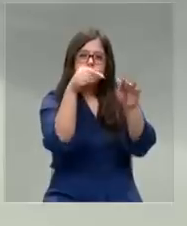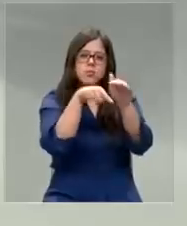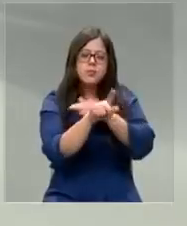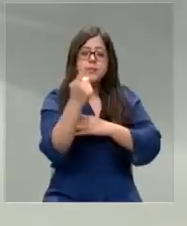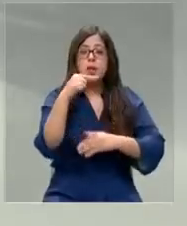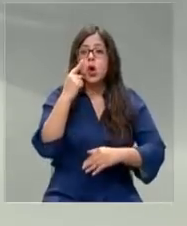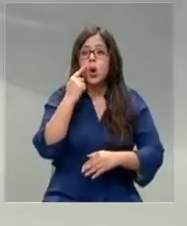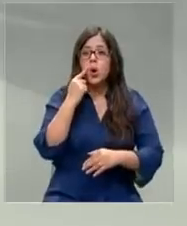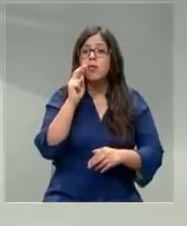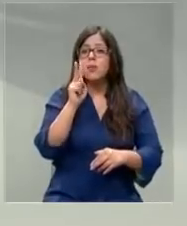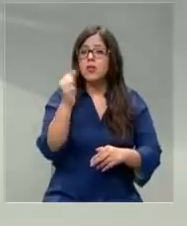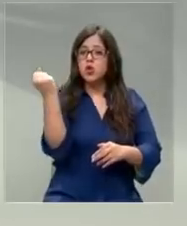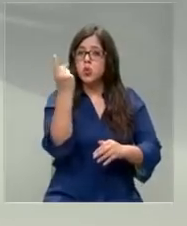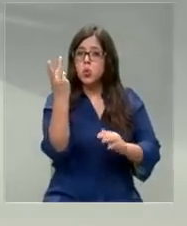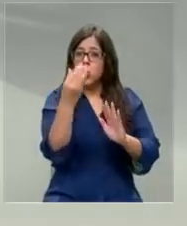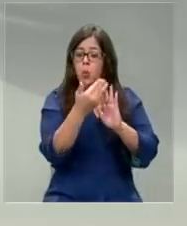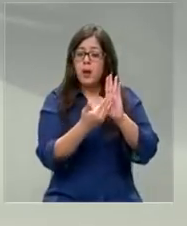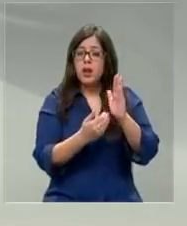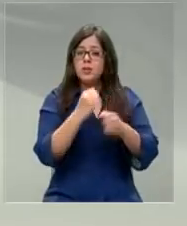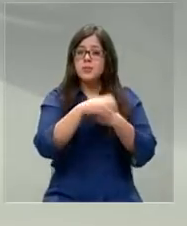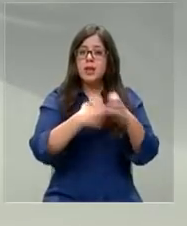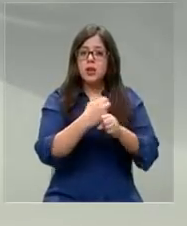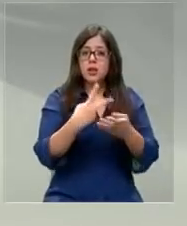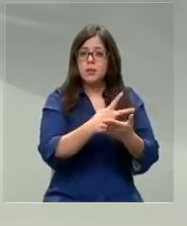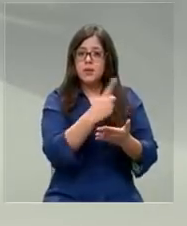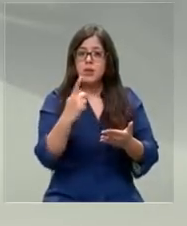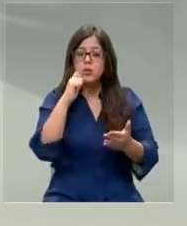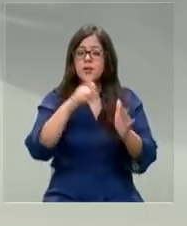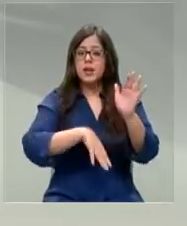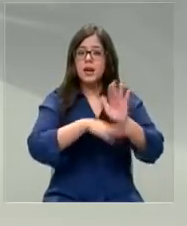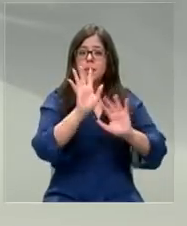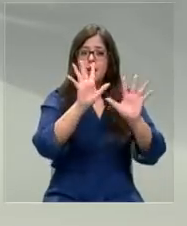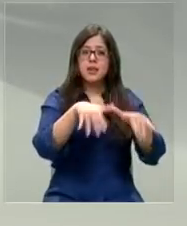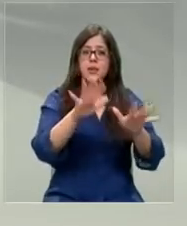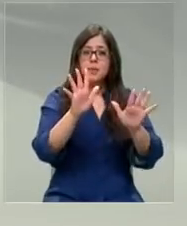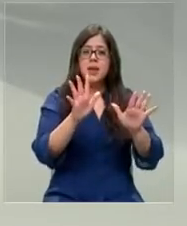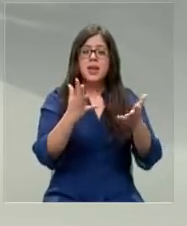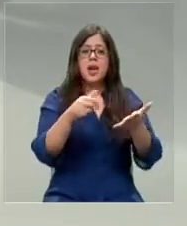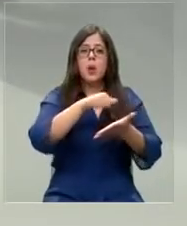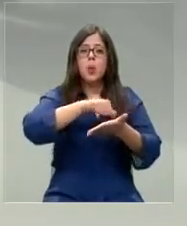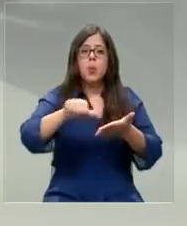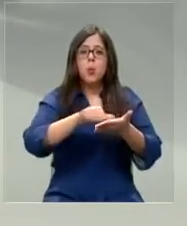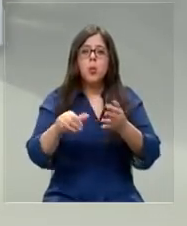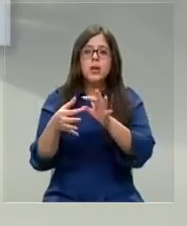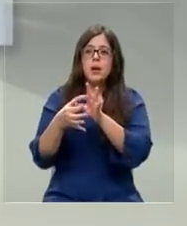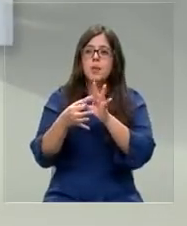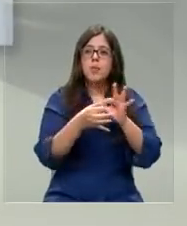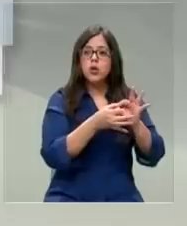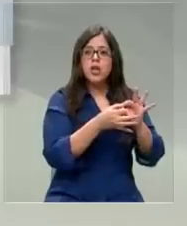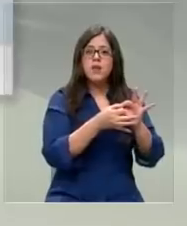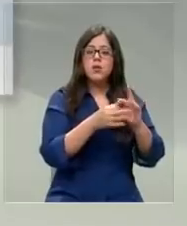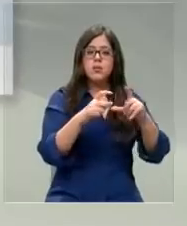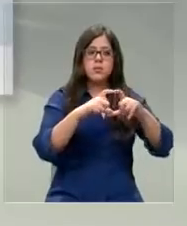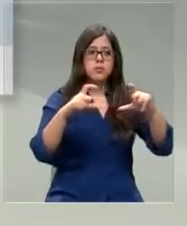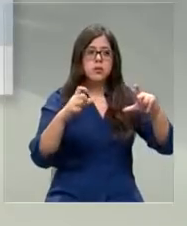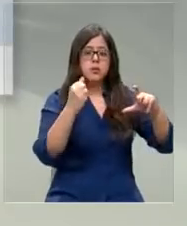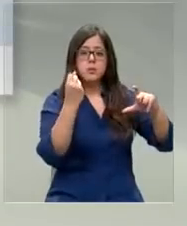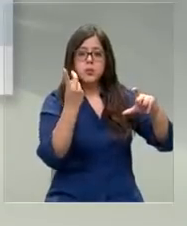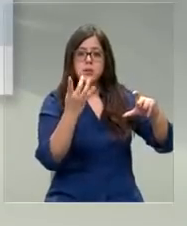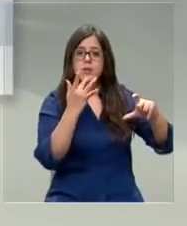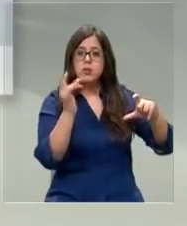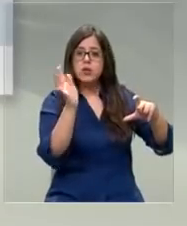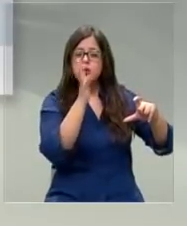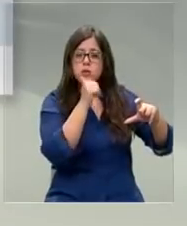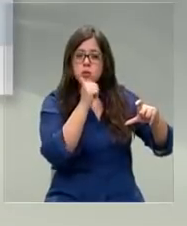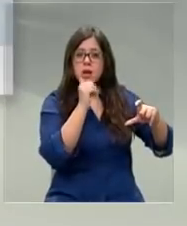Pero ahora vamos a las cifras. Durante 2021, más de 10.000 infracciones se cursaron por faltas en las placas patentes, ya sea por no